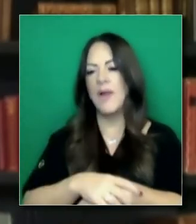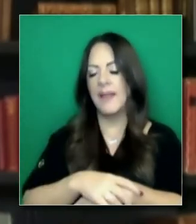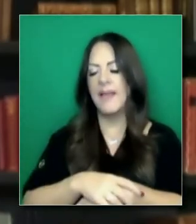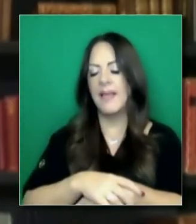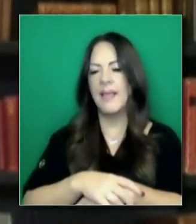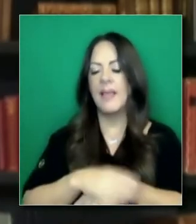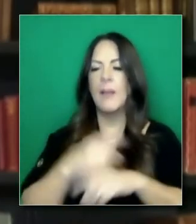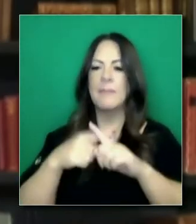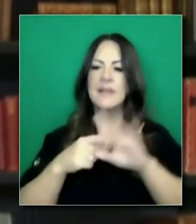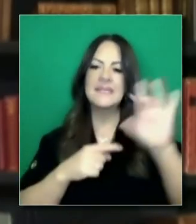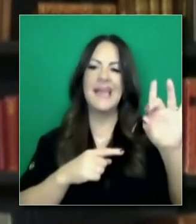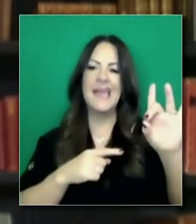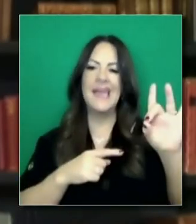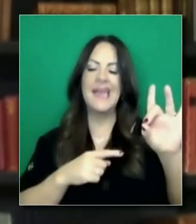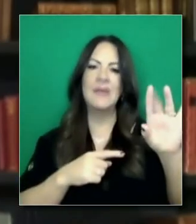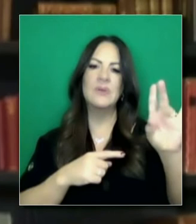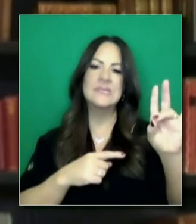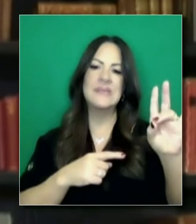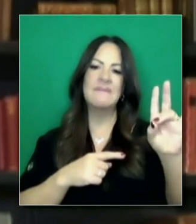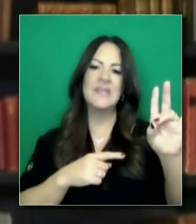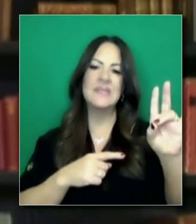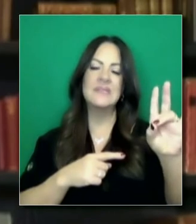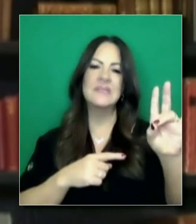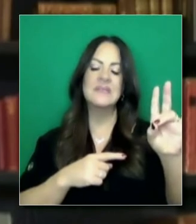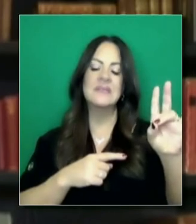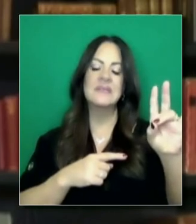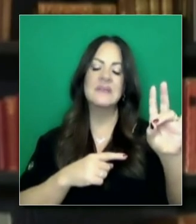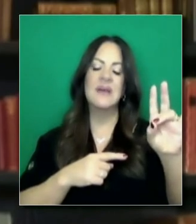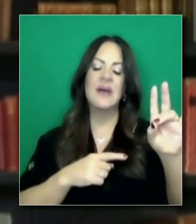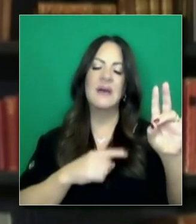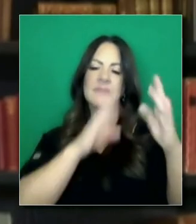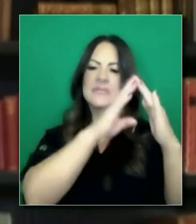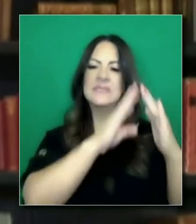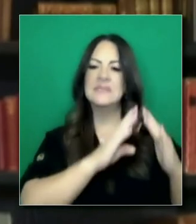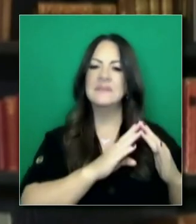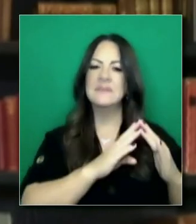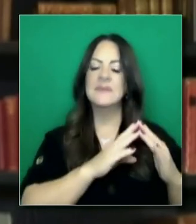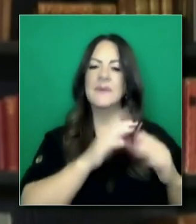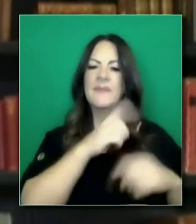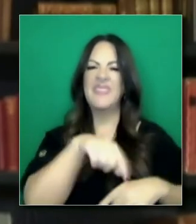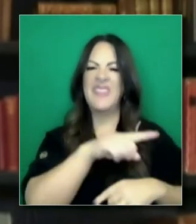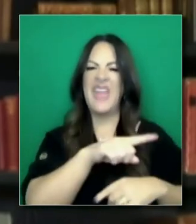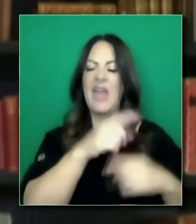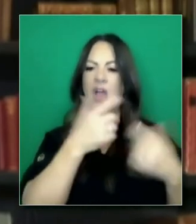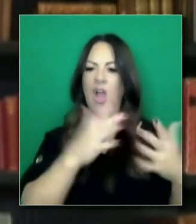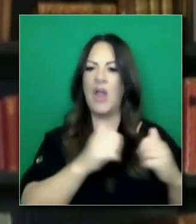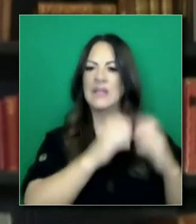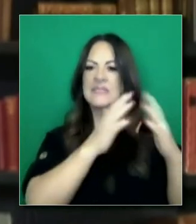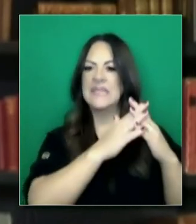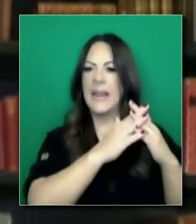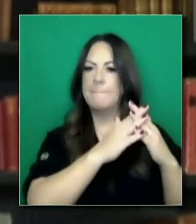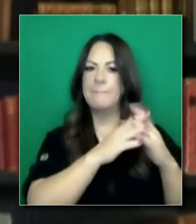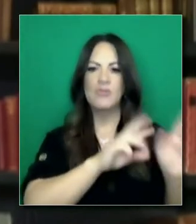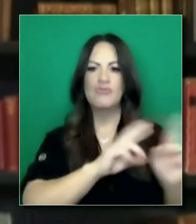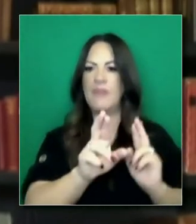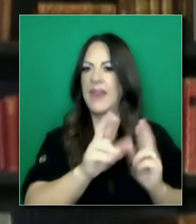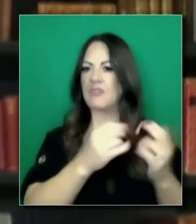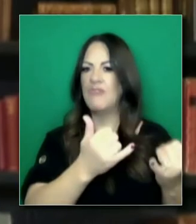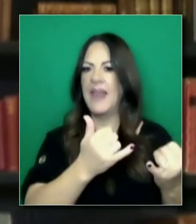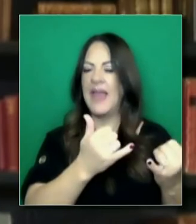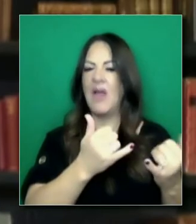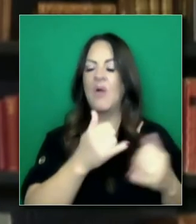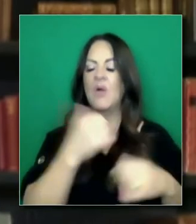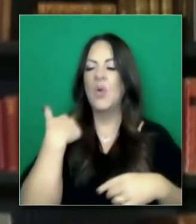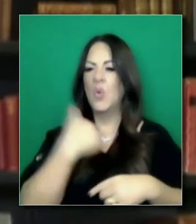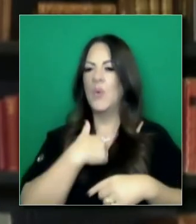digamos, otros lugares seis o siete que tienen un estatus que puede